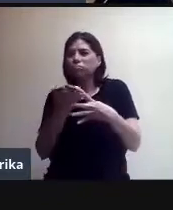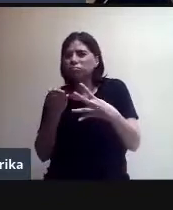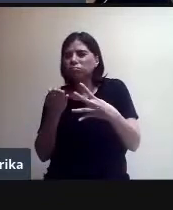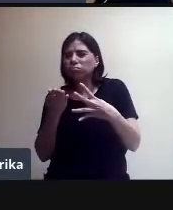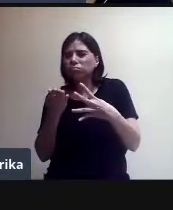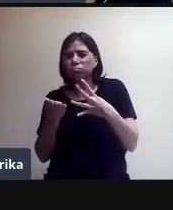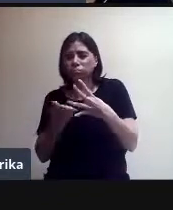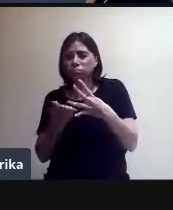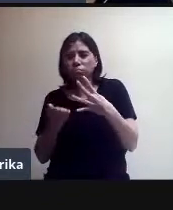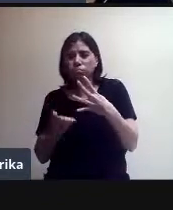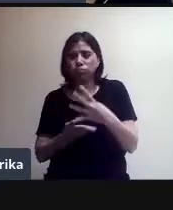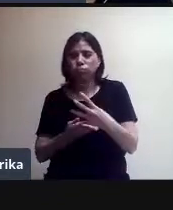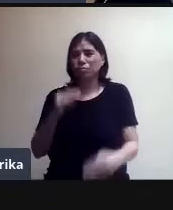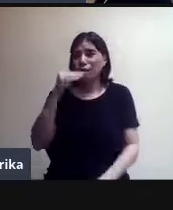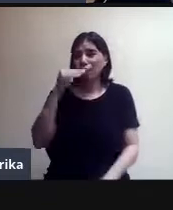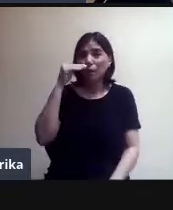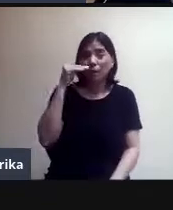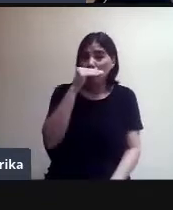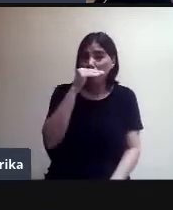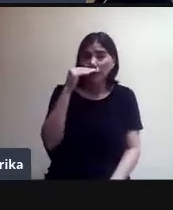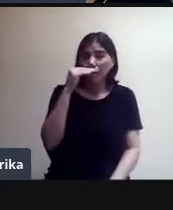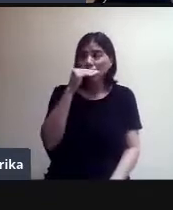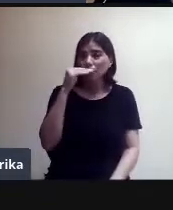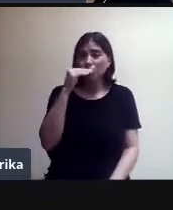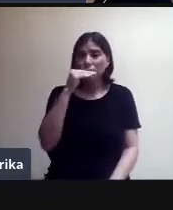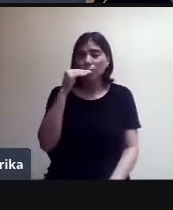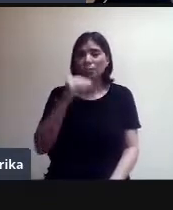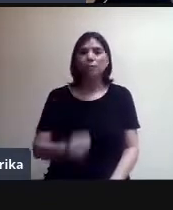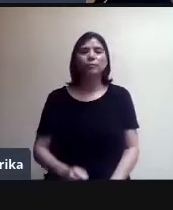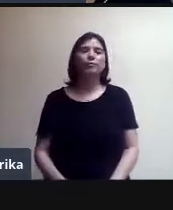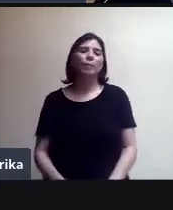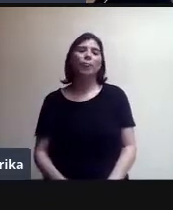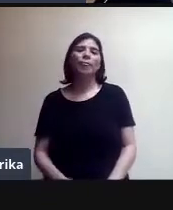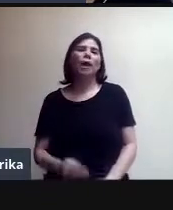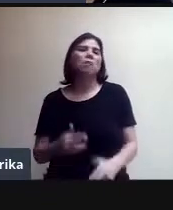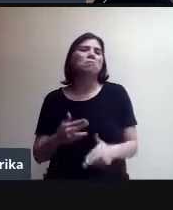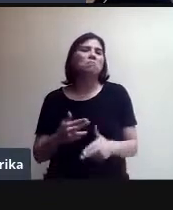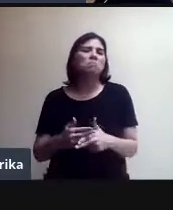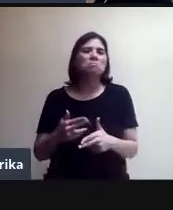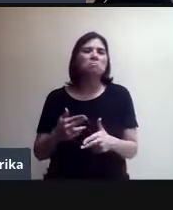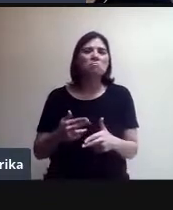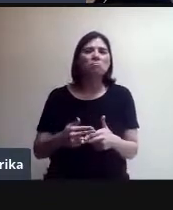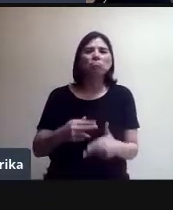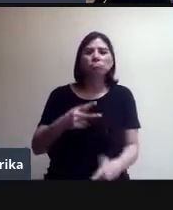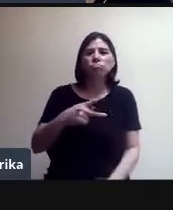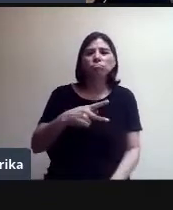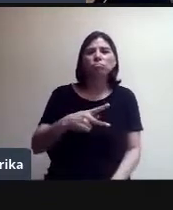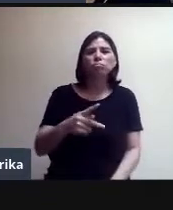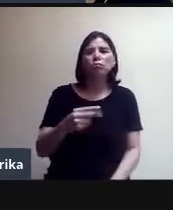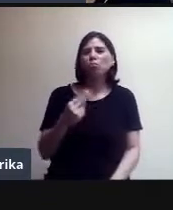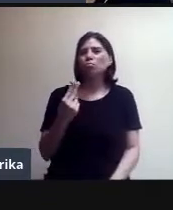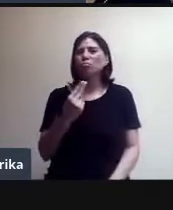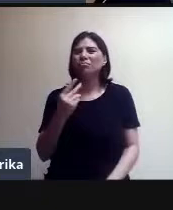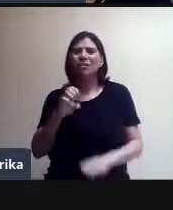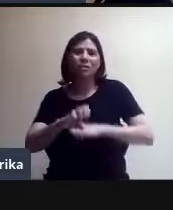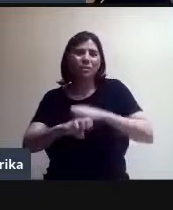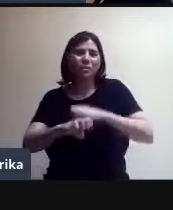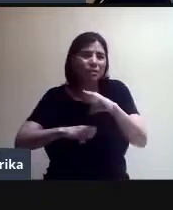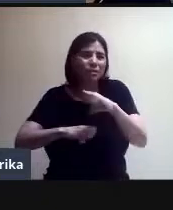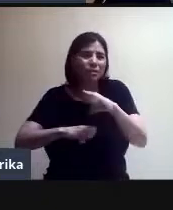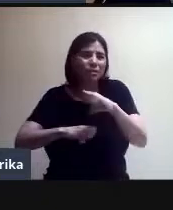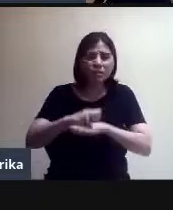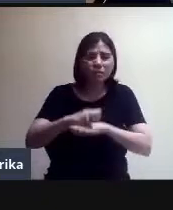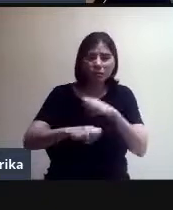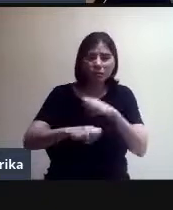la que es gratuita hasta la que se utiliza para grandes organizaciones y centros